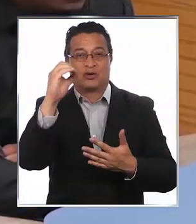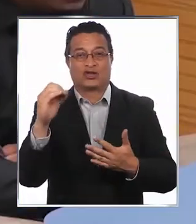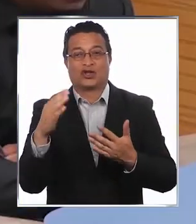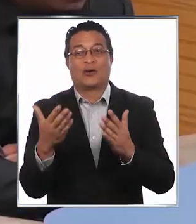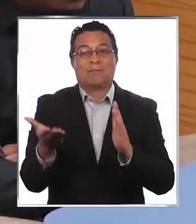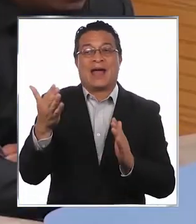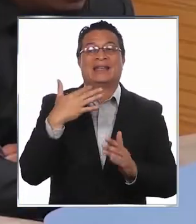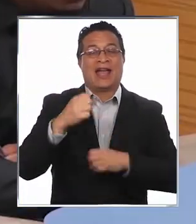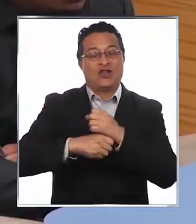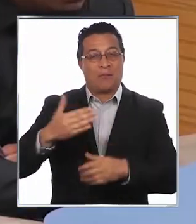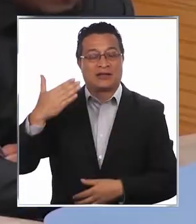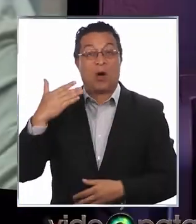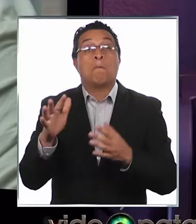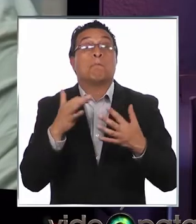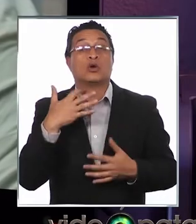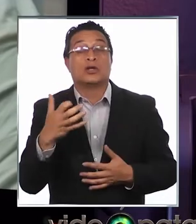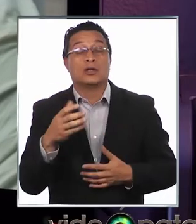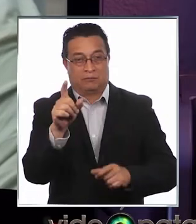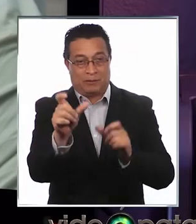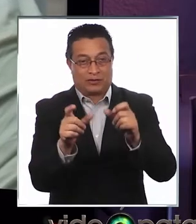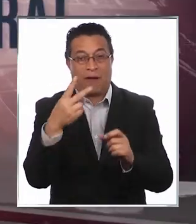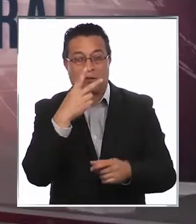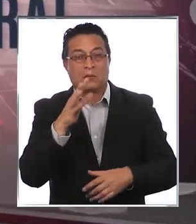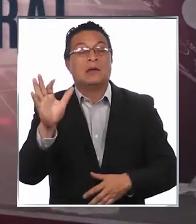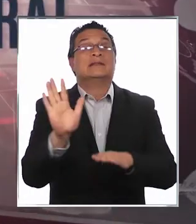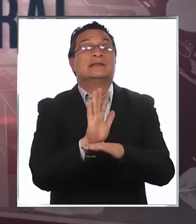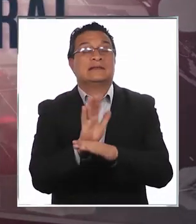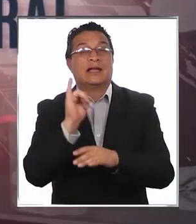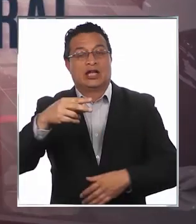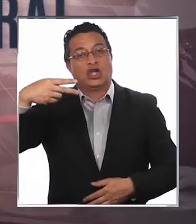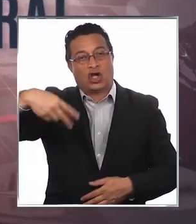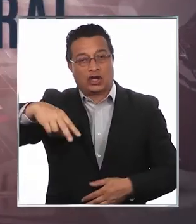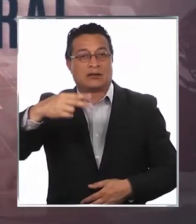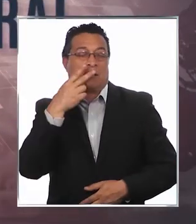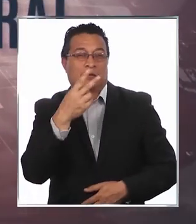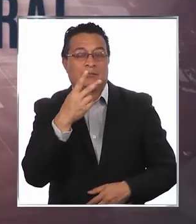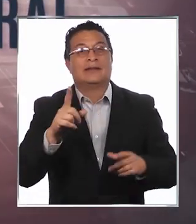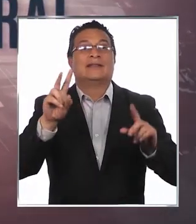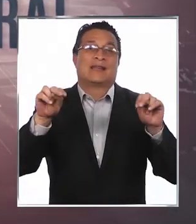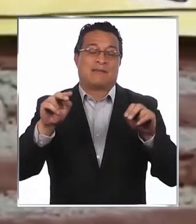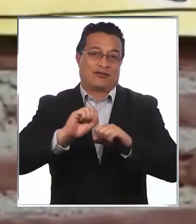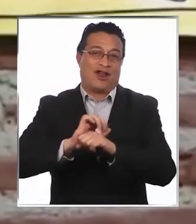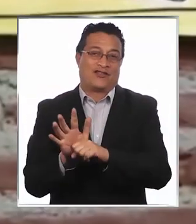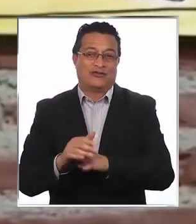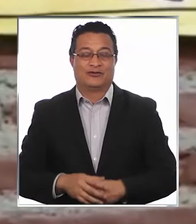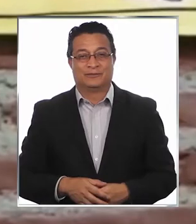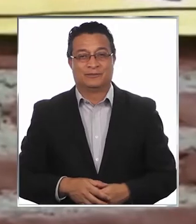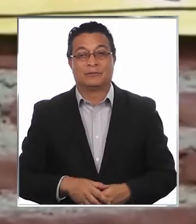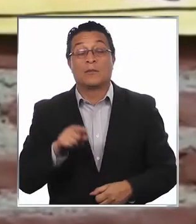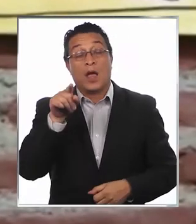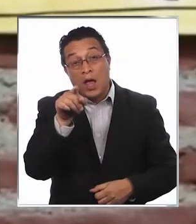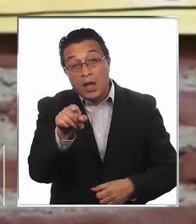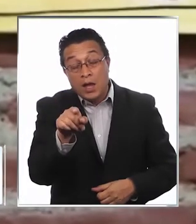pasado, principalmente porque las familias han preferido ver teleseries y noticieros en medio de la crisis sanitaria. En general, en